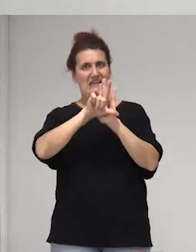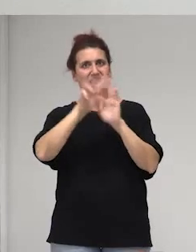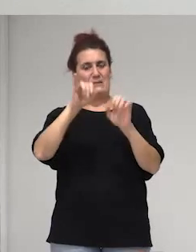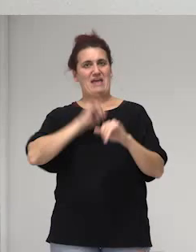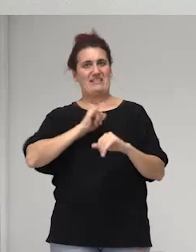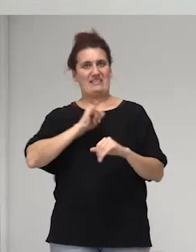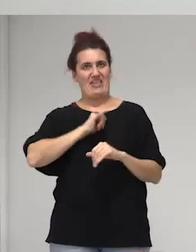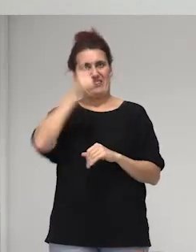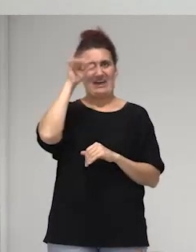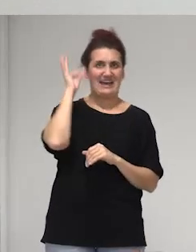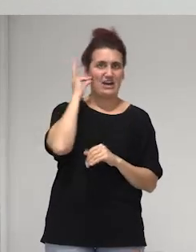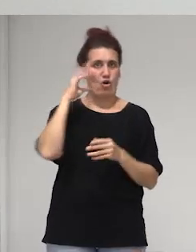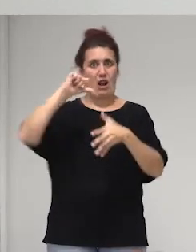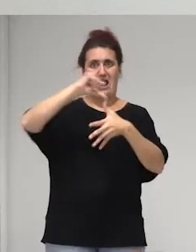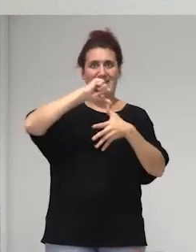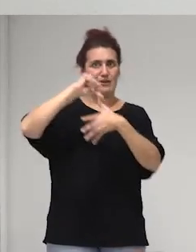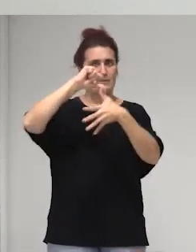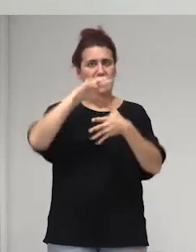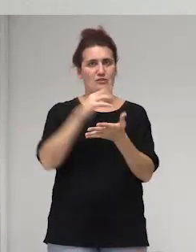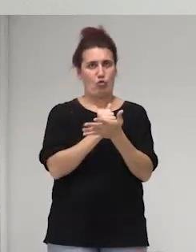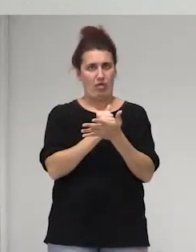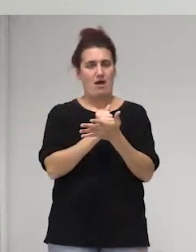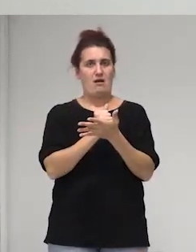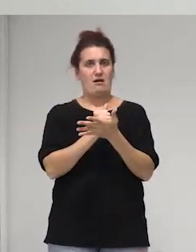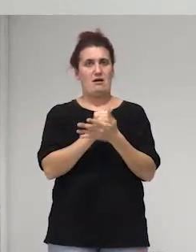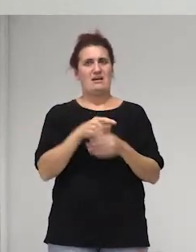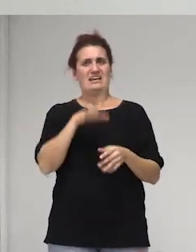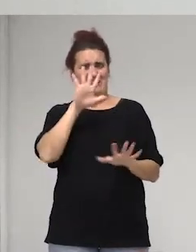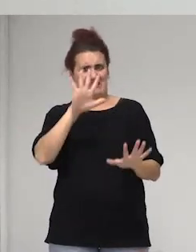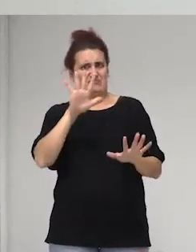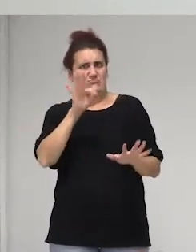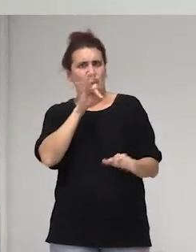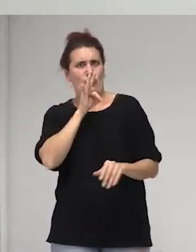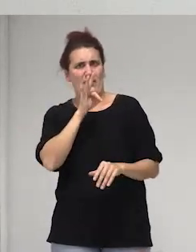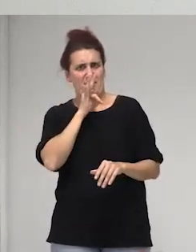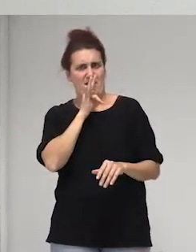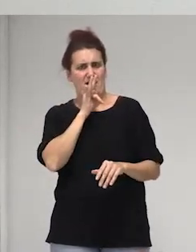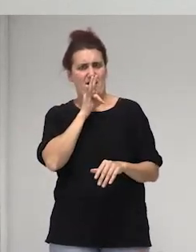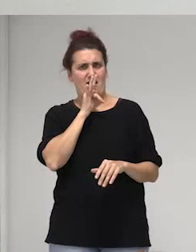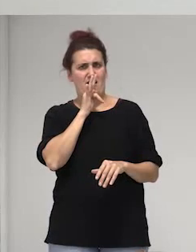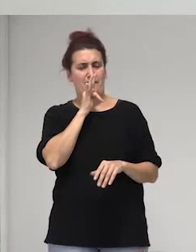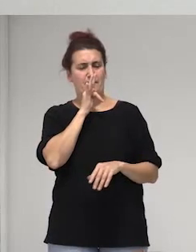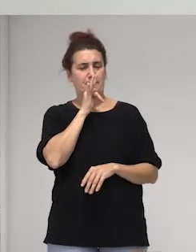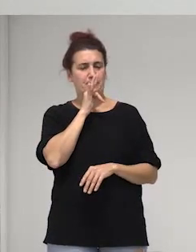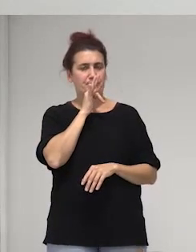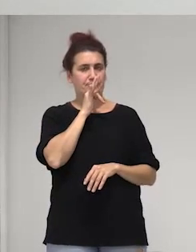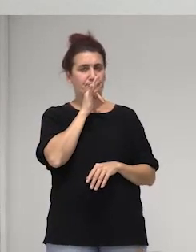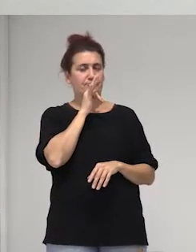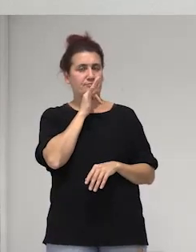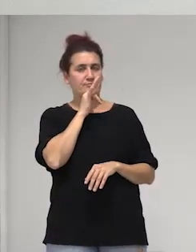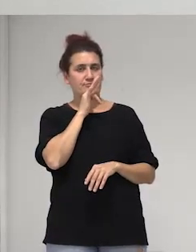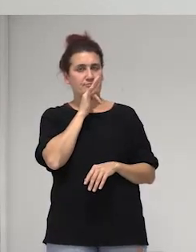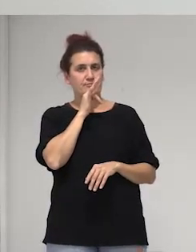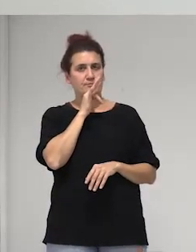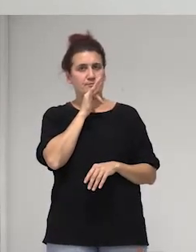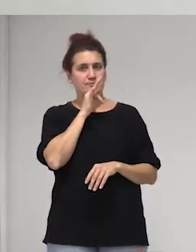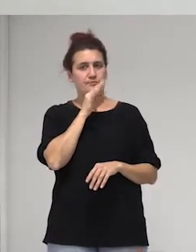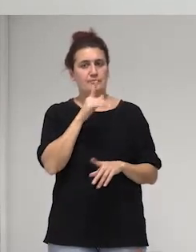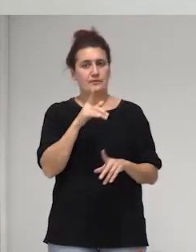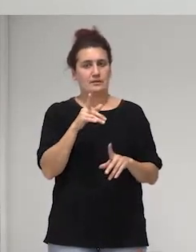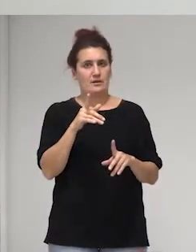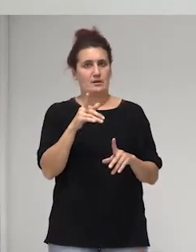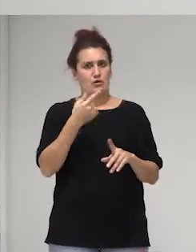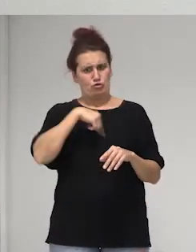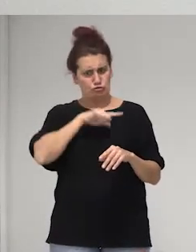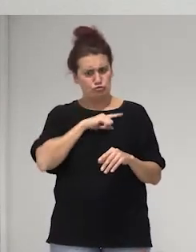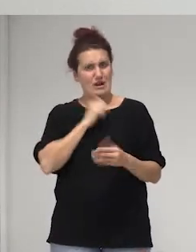latinoamericana ahí del caribe y que todavía es una de es una de nuestras puestas